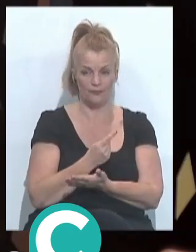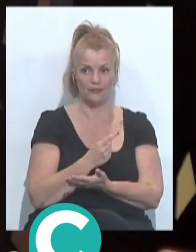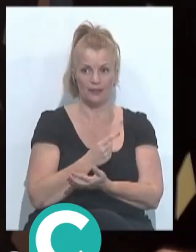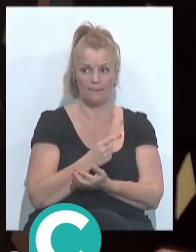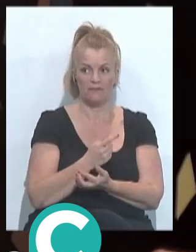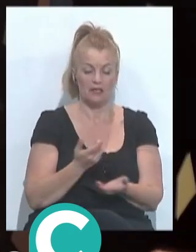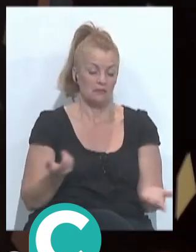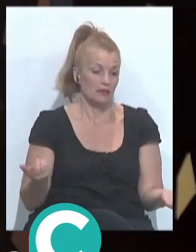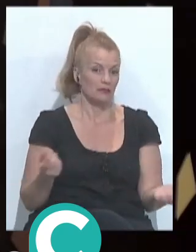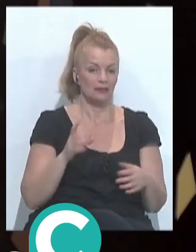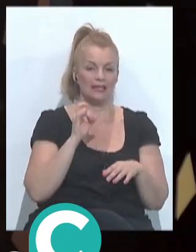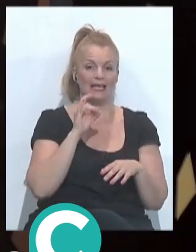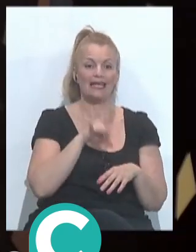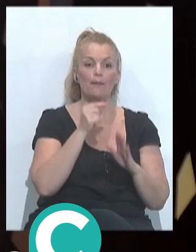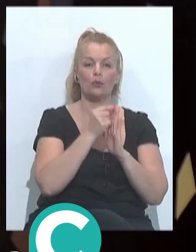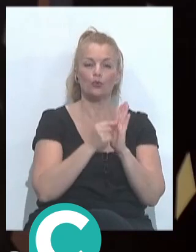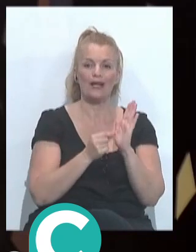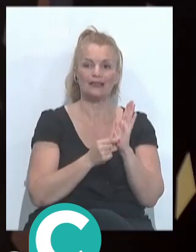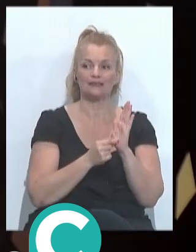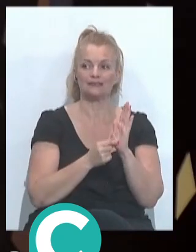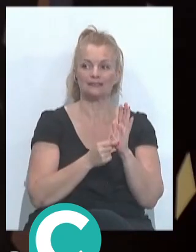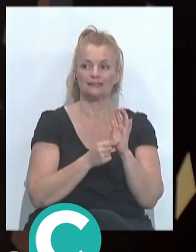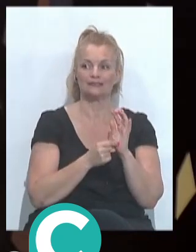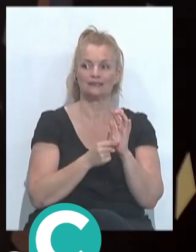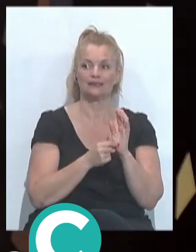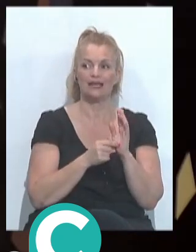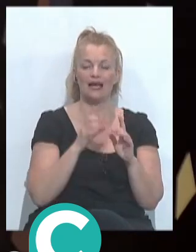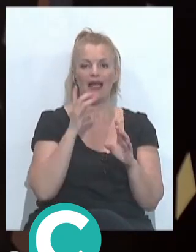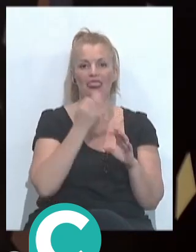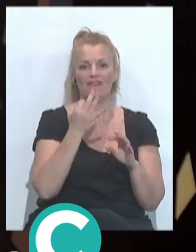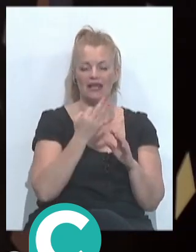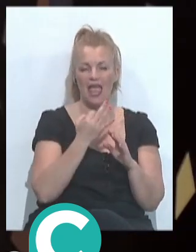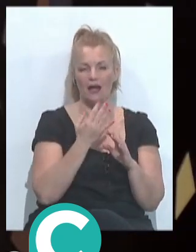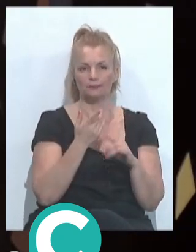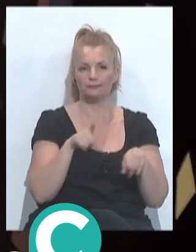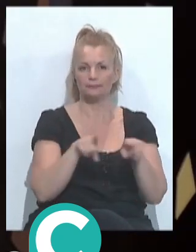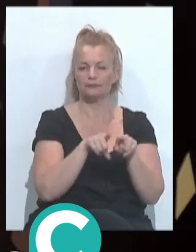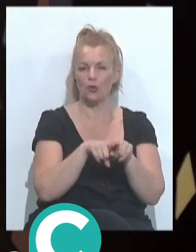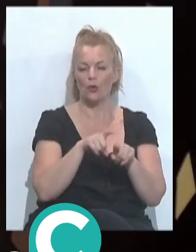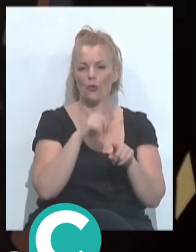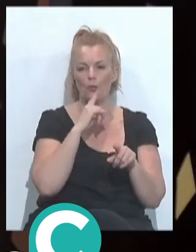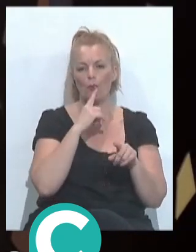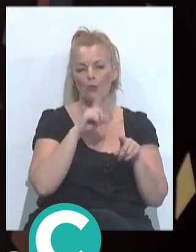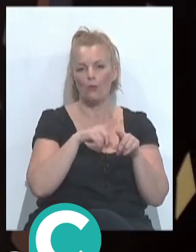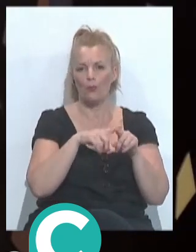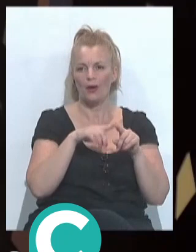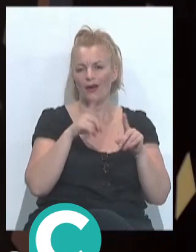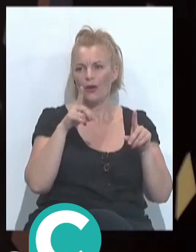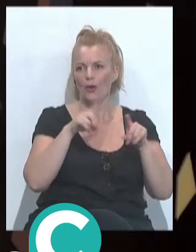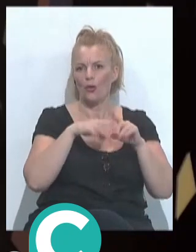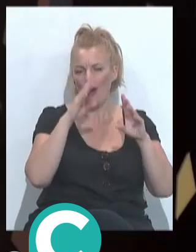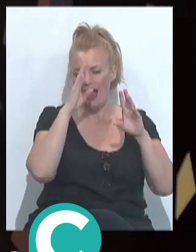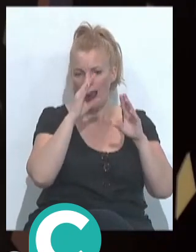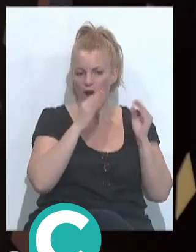también no sé quién quien puntúa en ese sentido no sé ya creo que debería eso como obviar un poco gusto personal